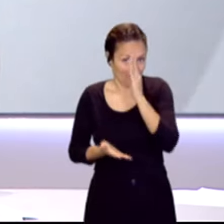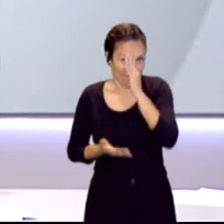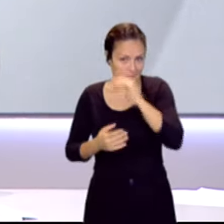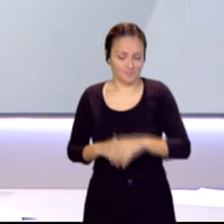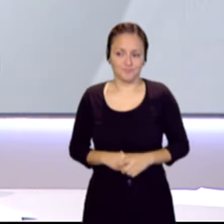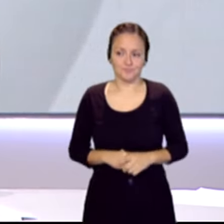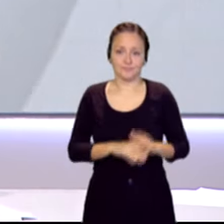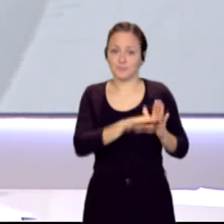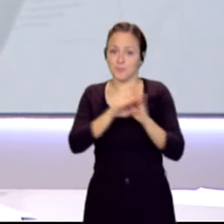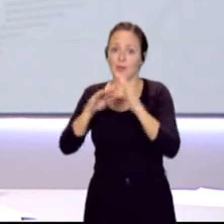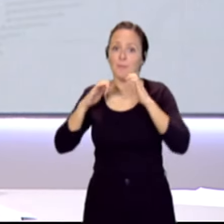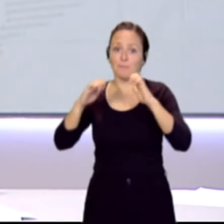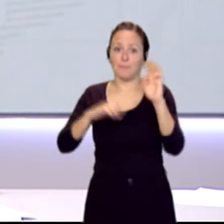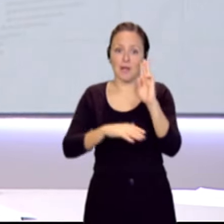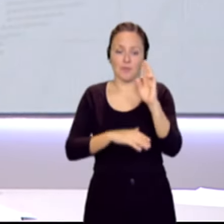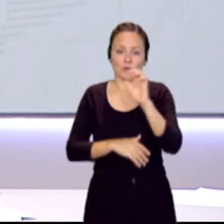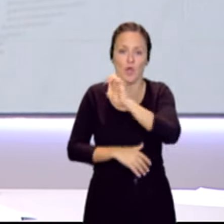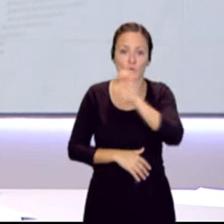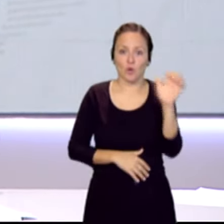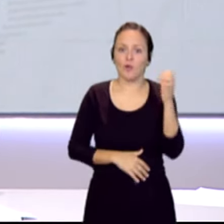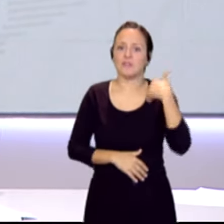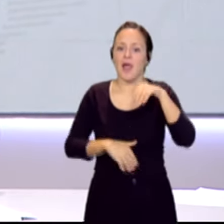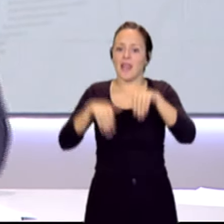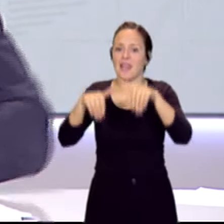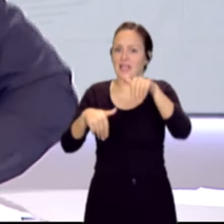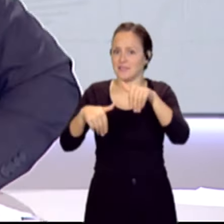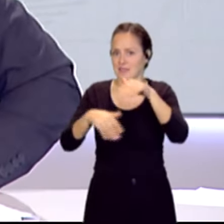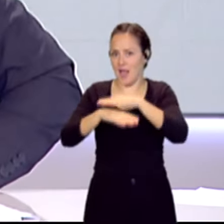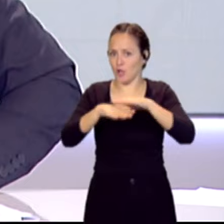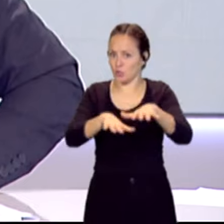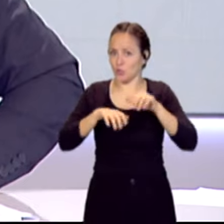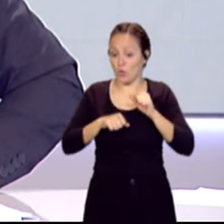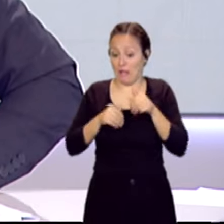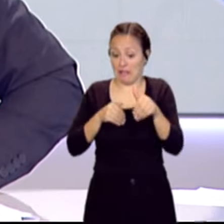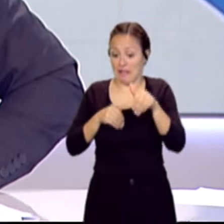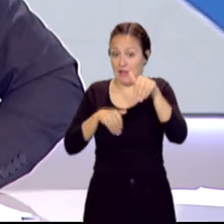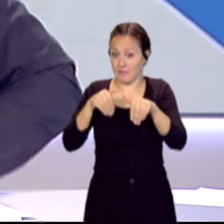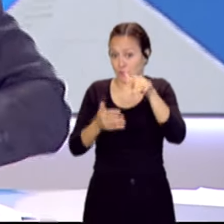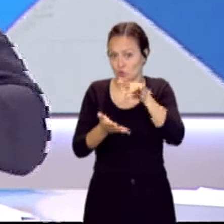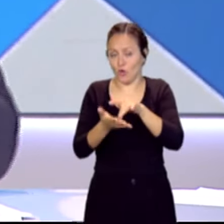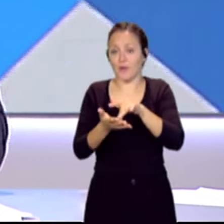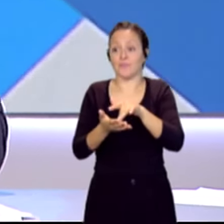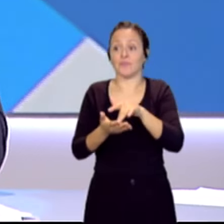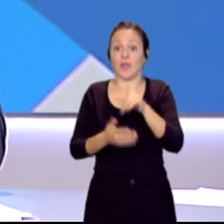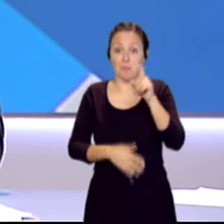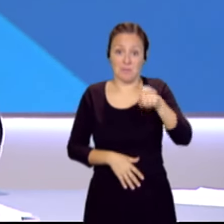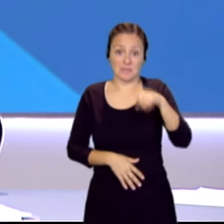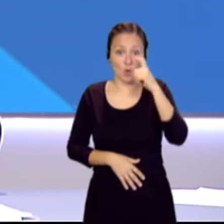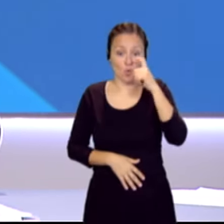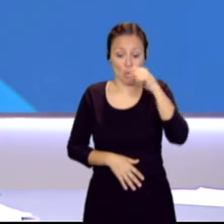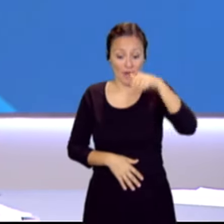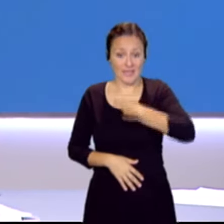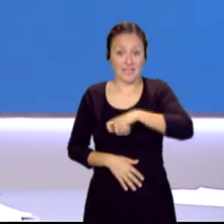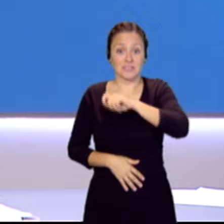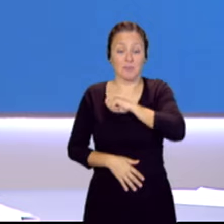El Parlamento Europeo cierra legislatura ante la próxima convocatoria de elecciones del mes de junio. La fecha en España para esa votación será